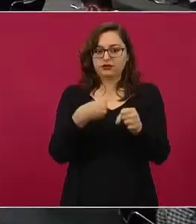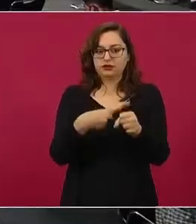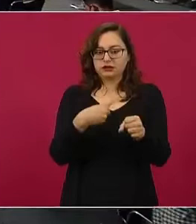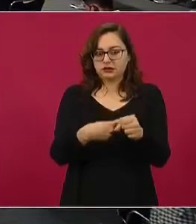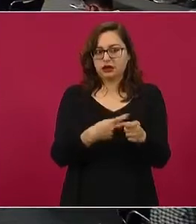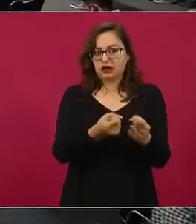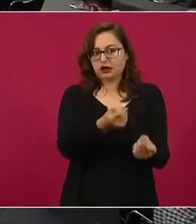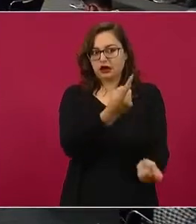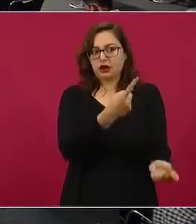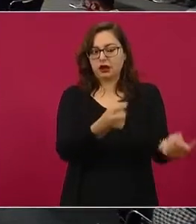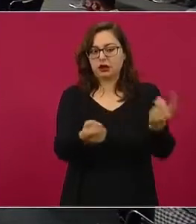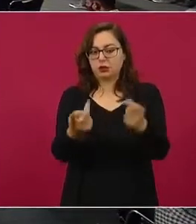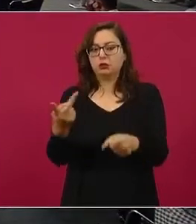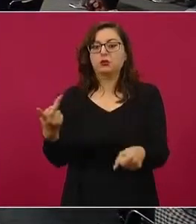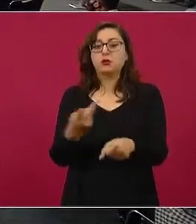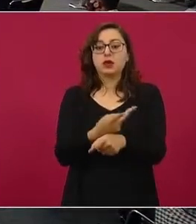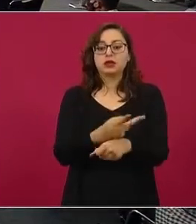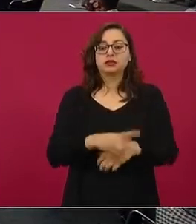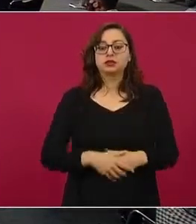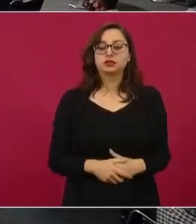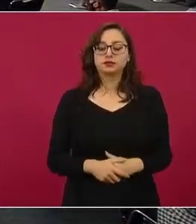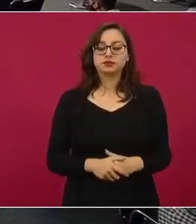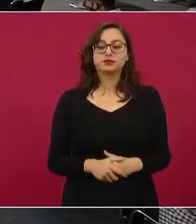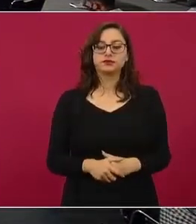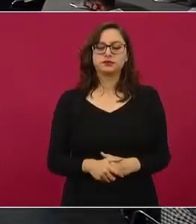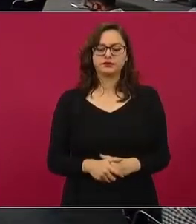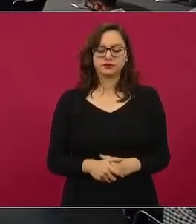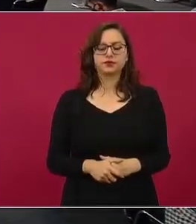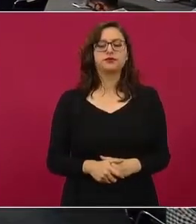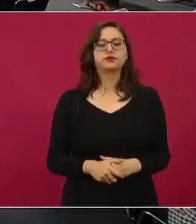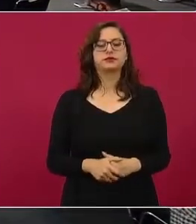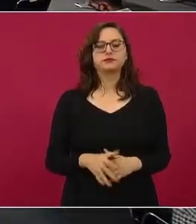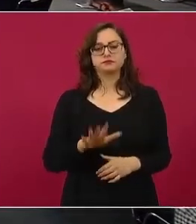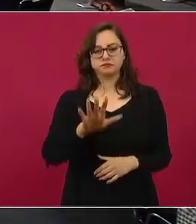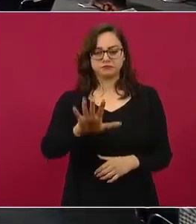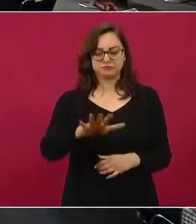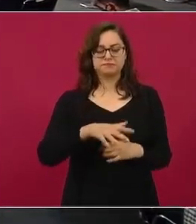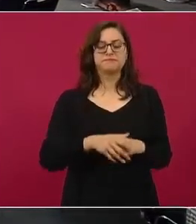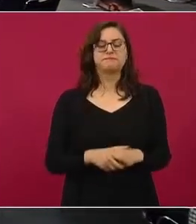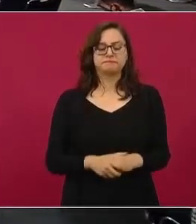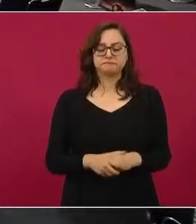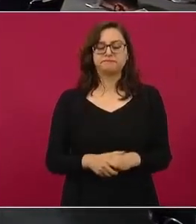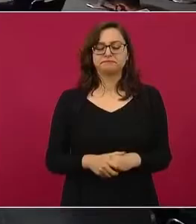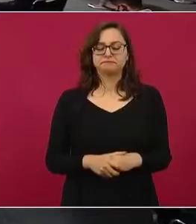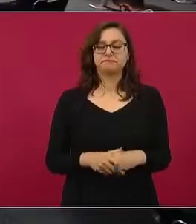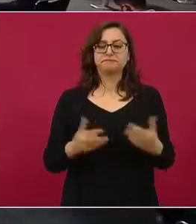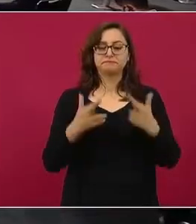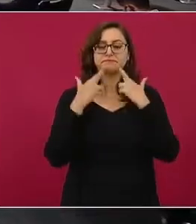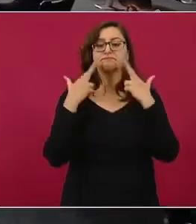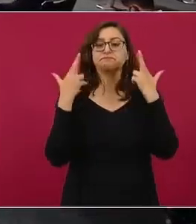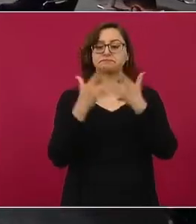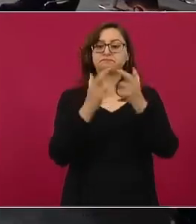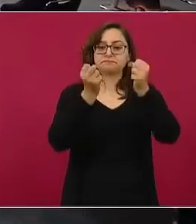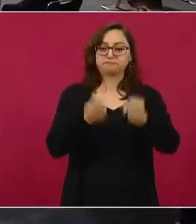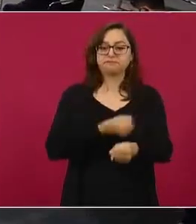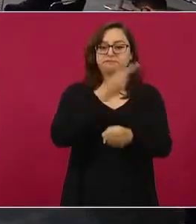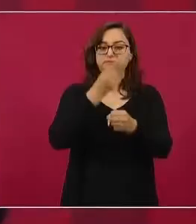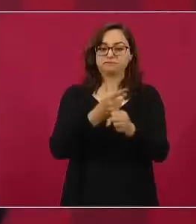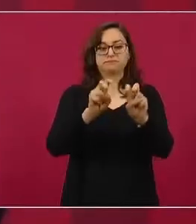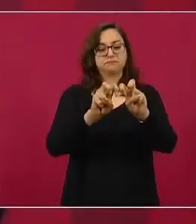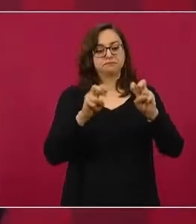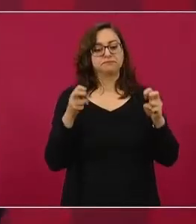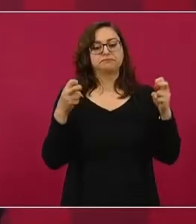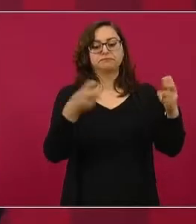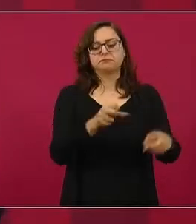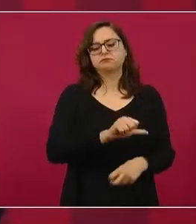Bueno, pues primero decirle que tanto en las reuniones de Gabinete de Seguridad como en las demás reuniones del